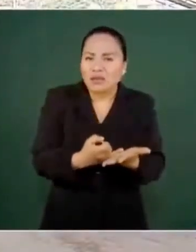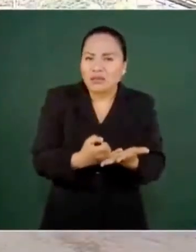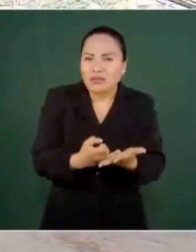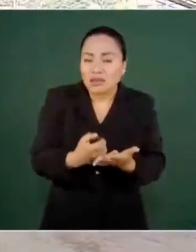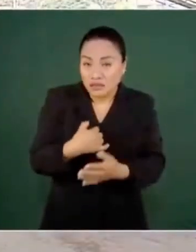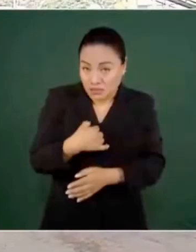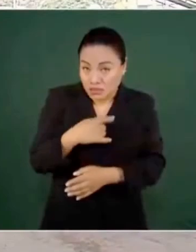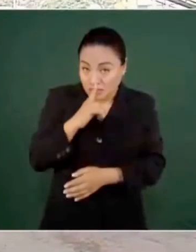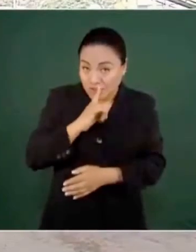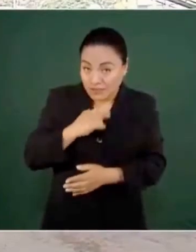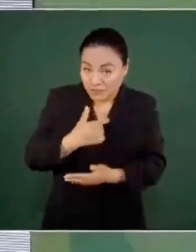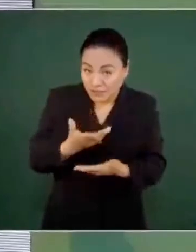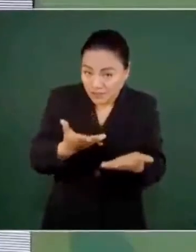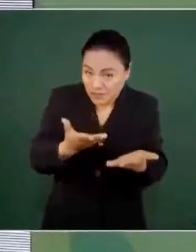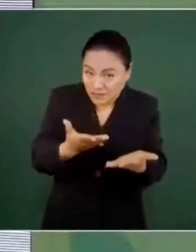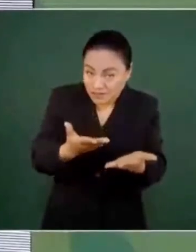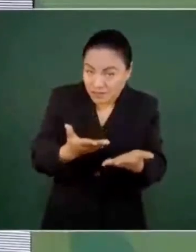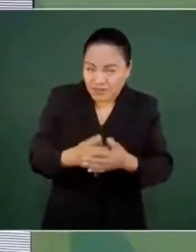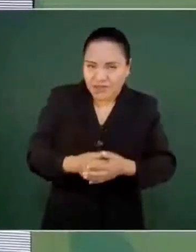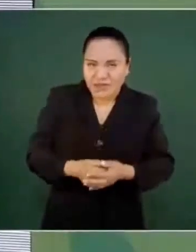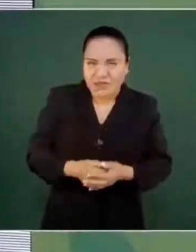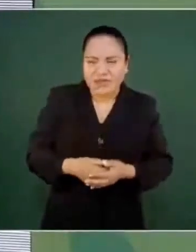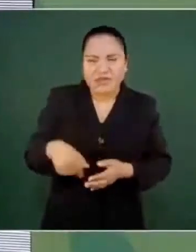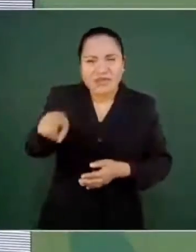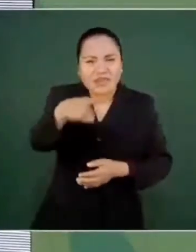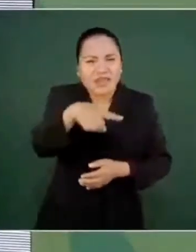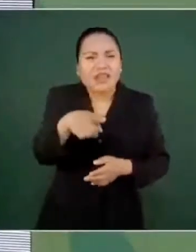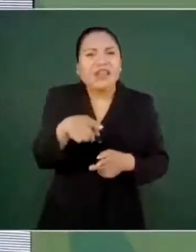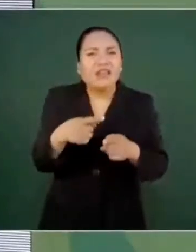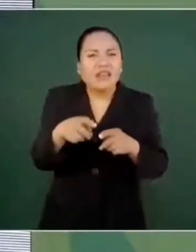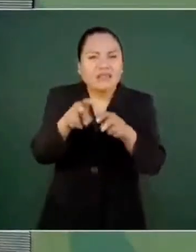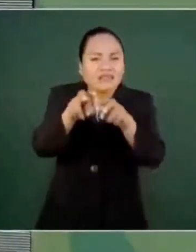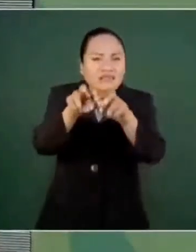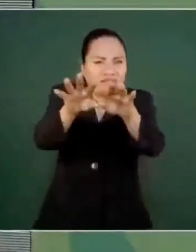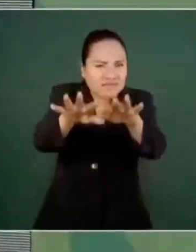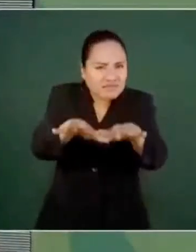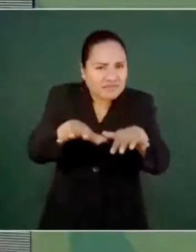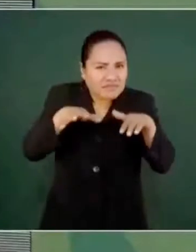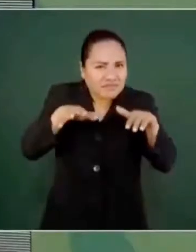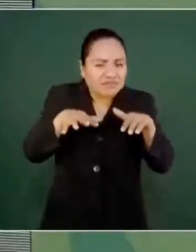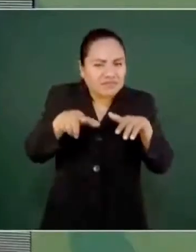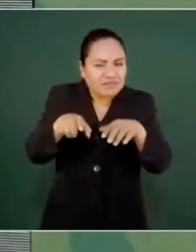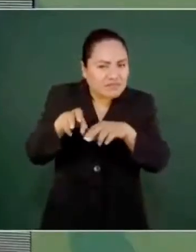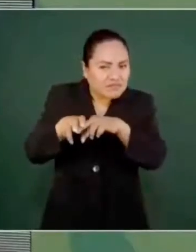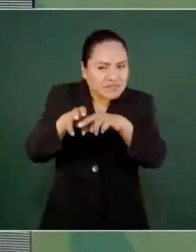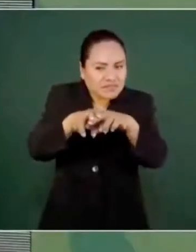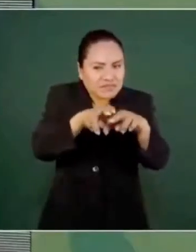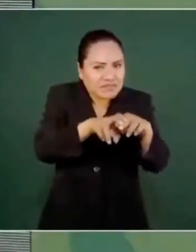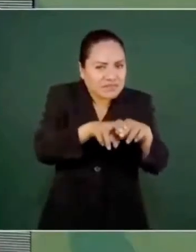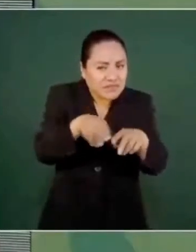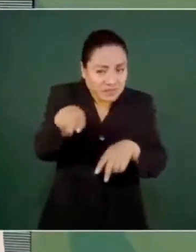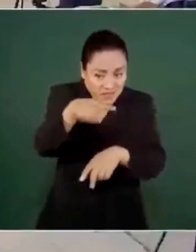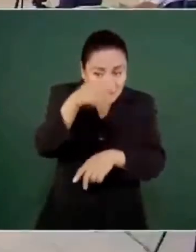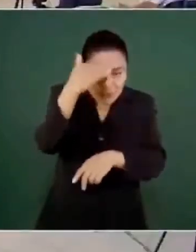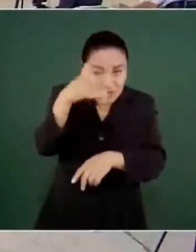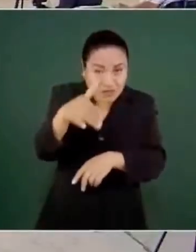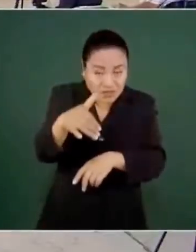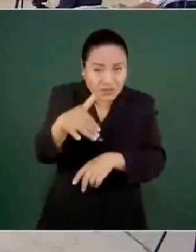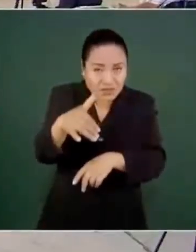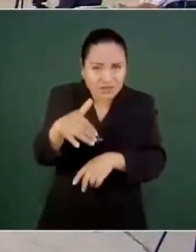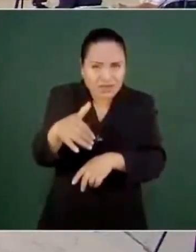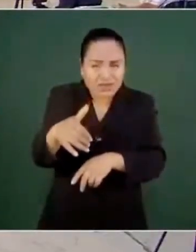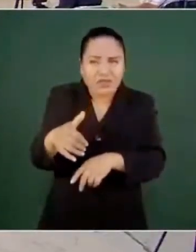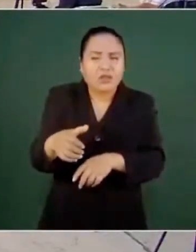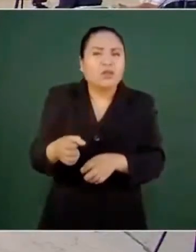quién sabía o cuántos mexicanos